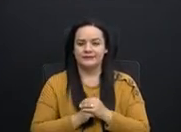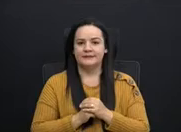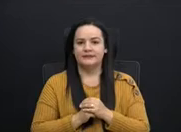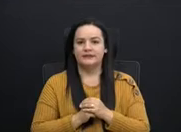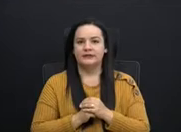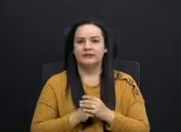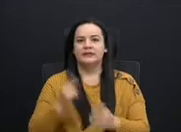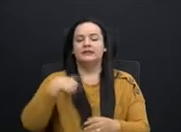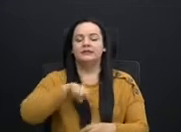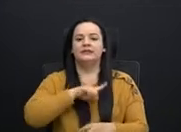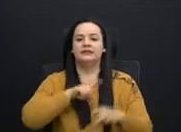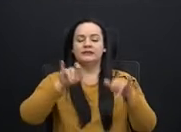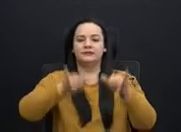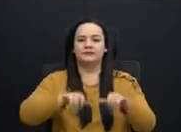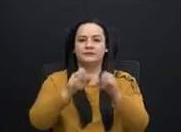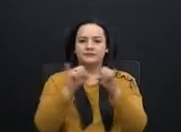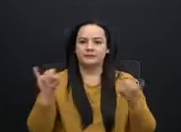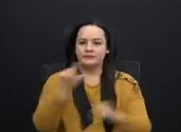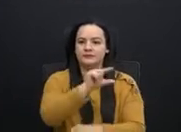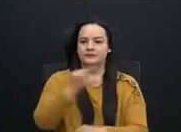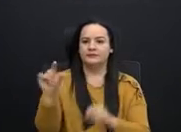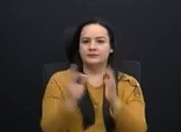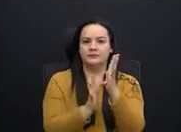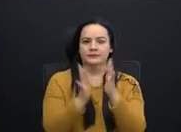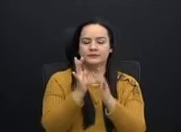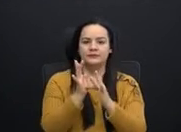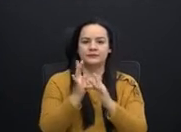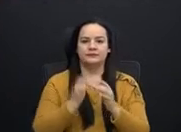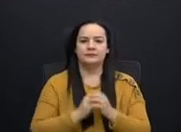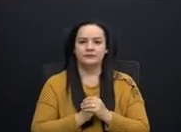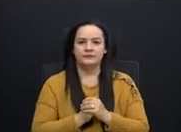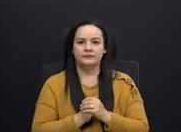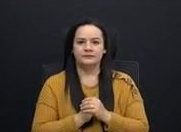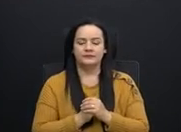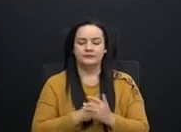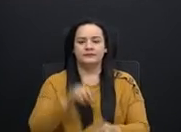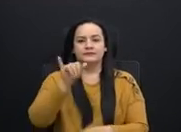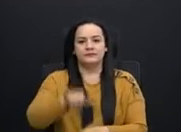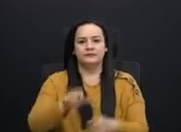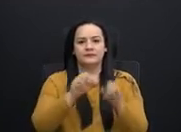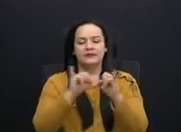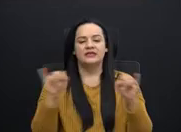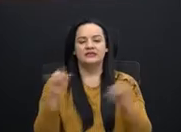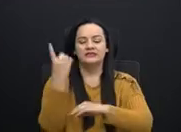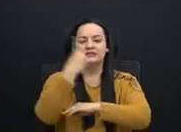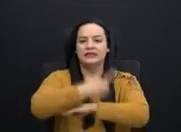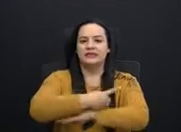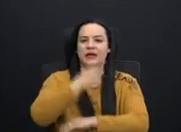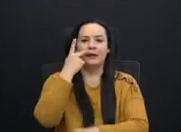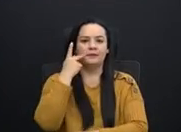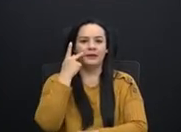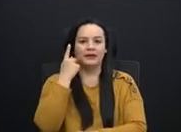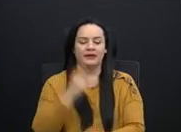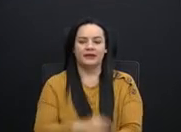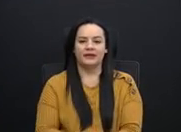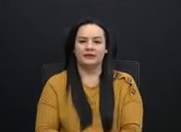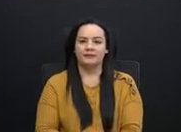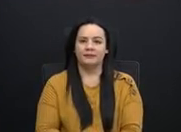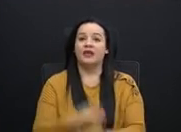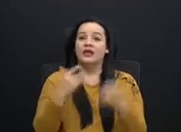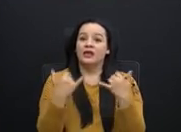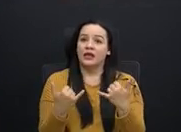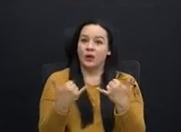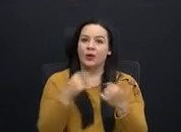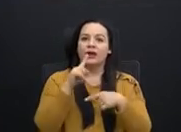Nos quedamos sin Semana Santa, nos quedamos sin Día del Padre y